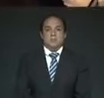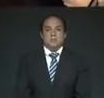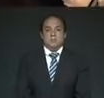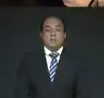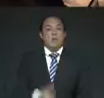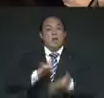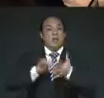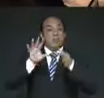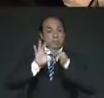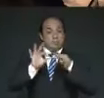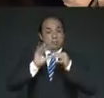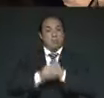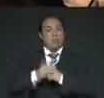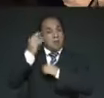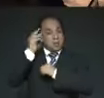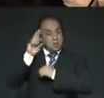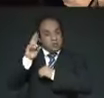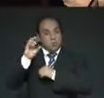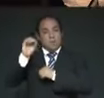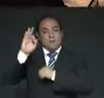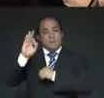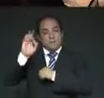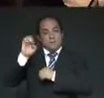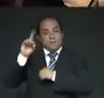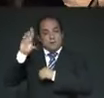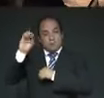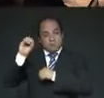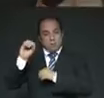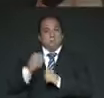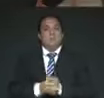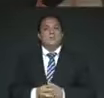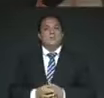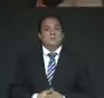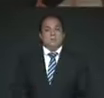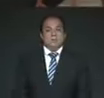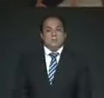Agradecemos las palabras del doctor Federico Navarrete Linares.